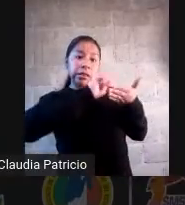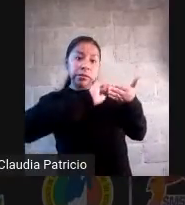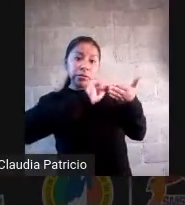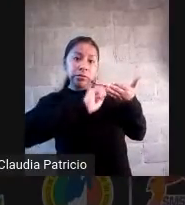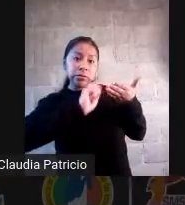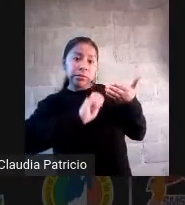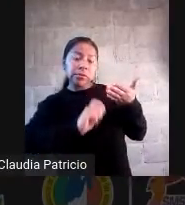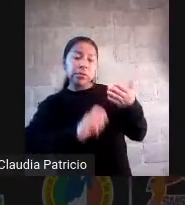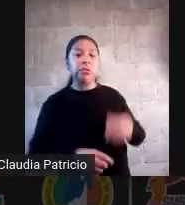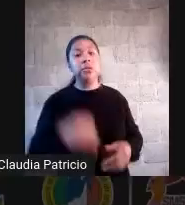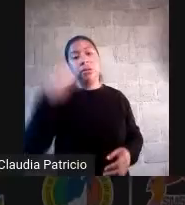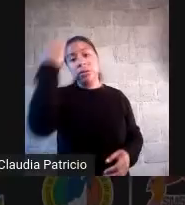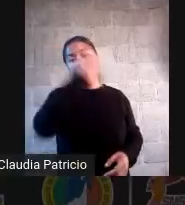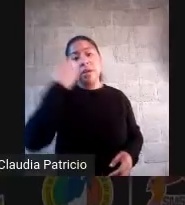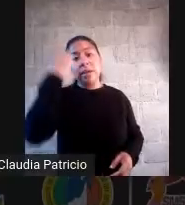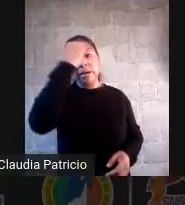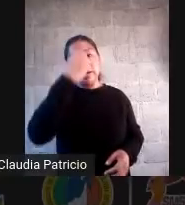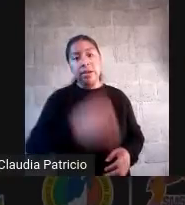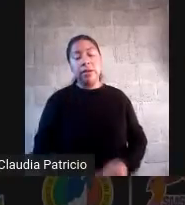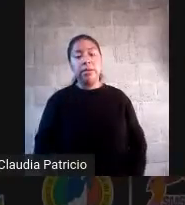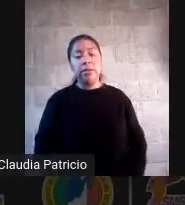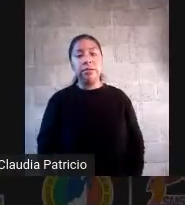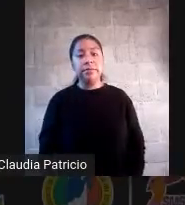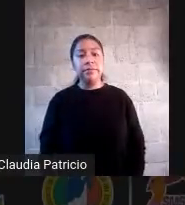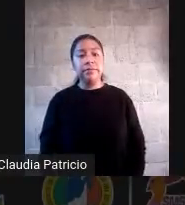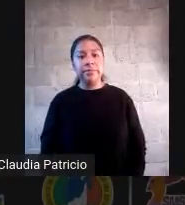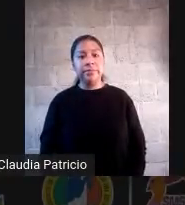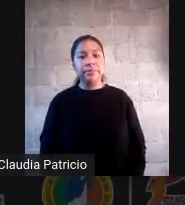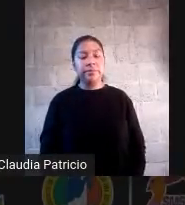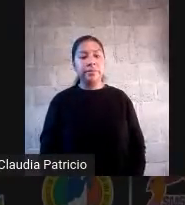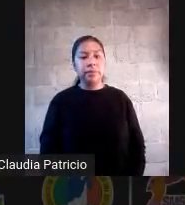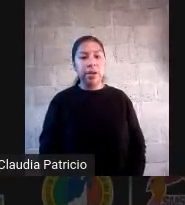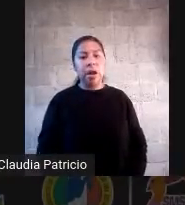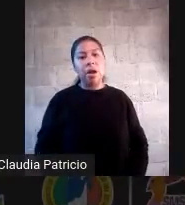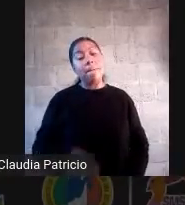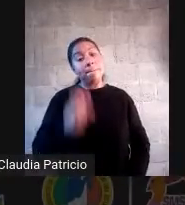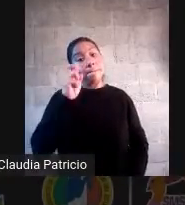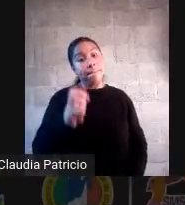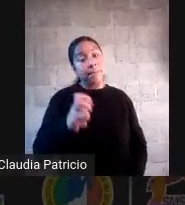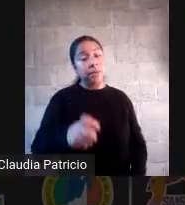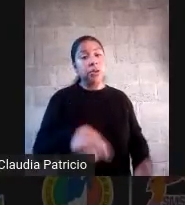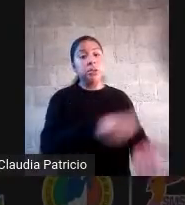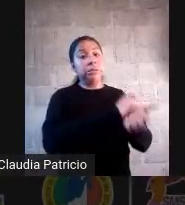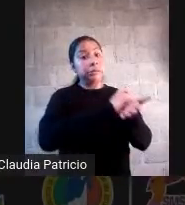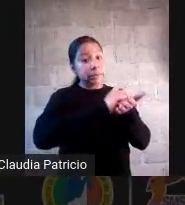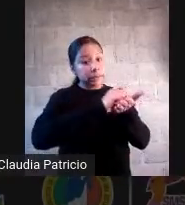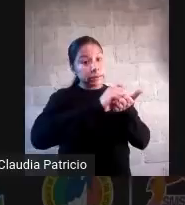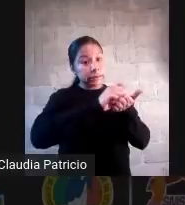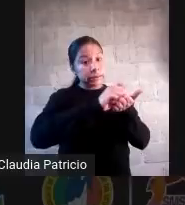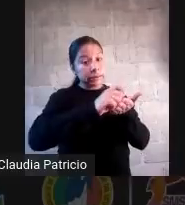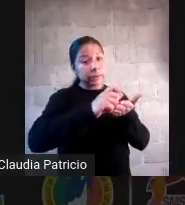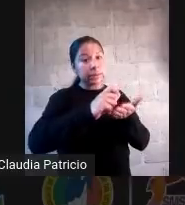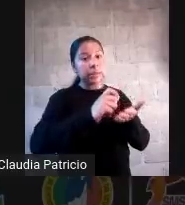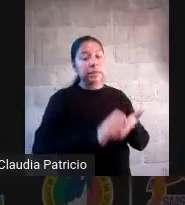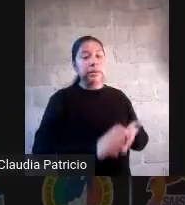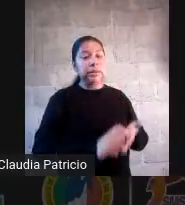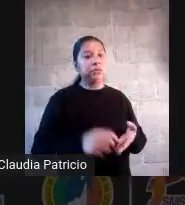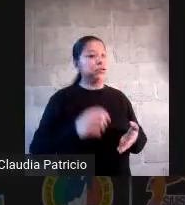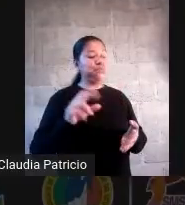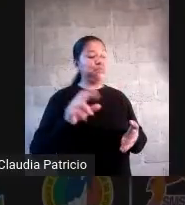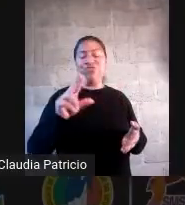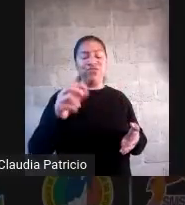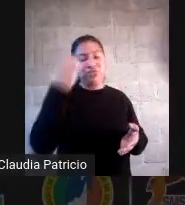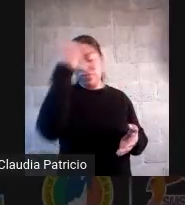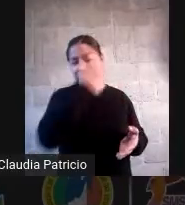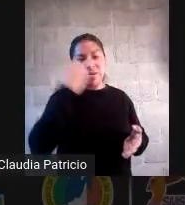Por eso se llaman así. El registro se llama registro porque solo registra, no evalúa. ¿Sí? El diario se llama diario